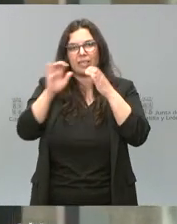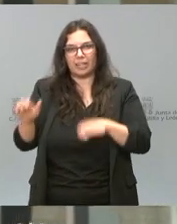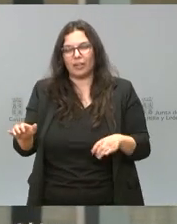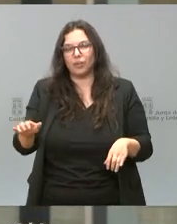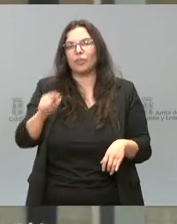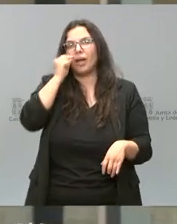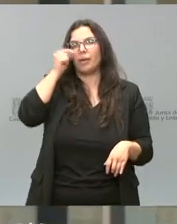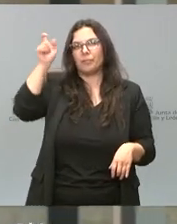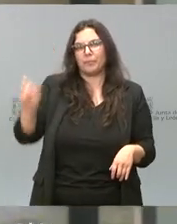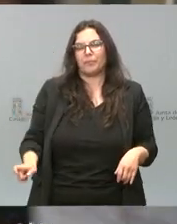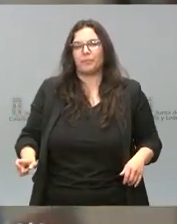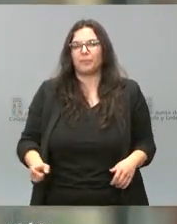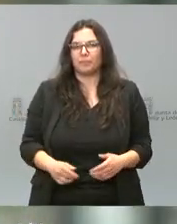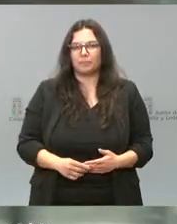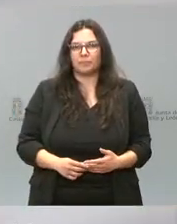León, don Alfonso Fernández Mañuco.